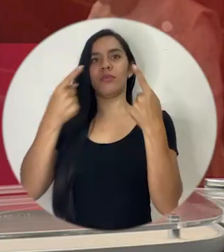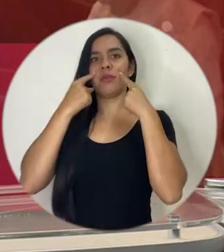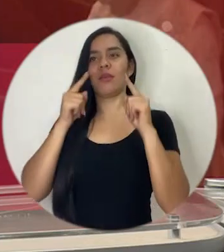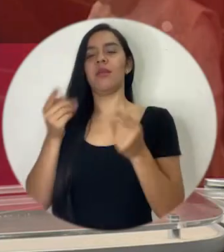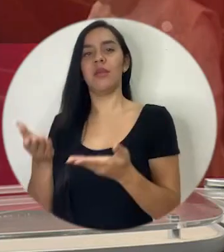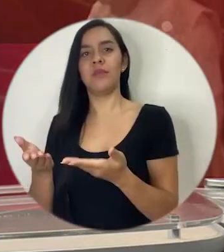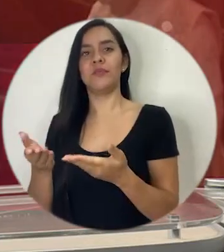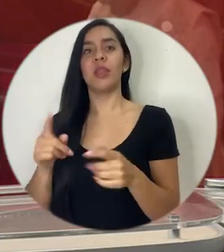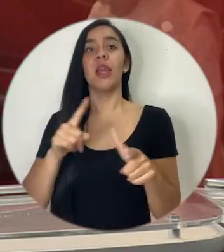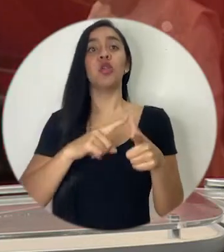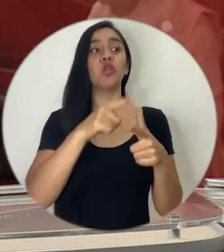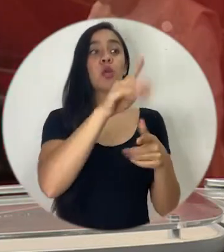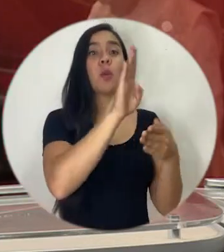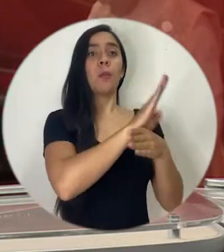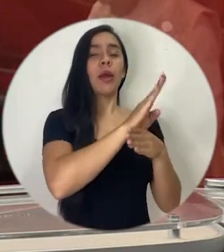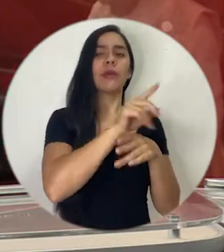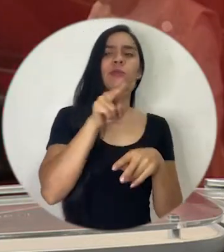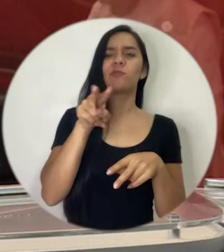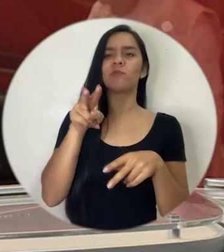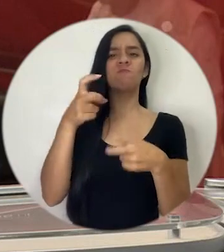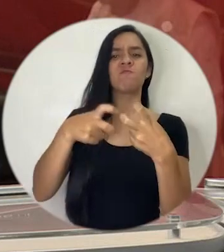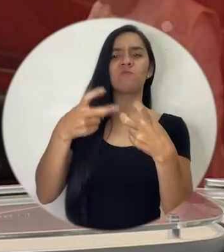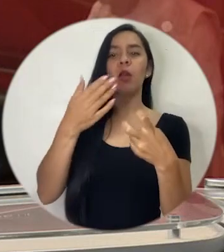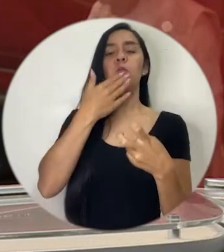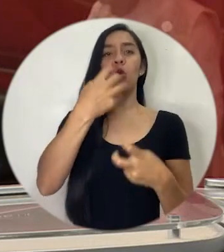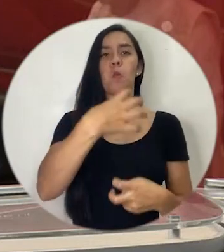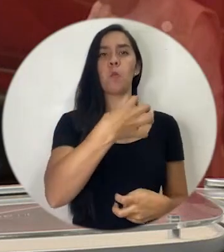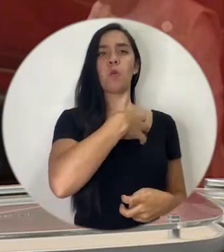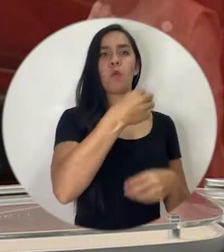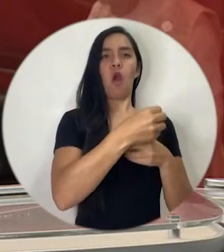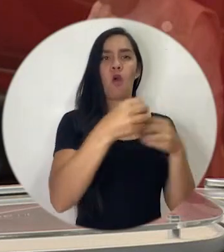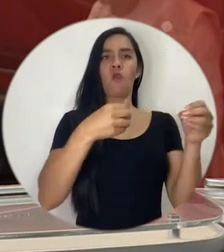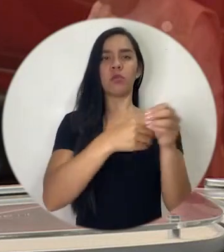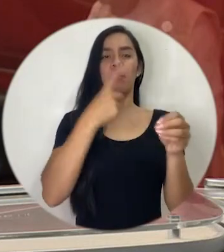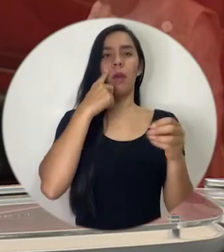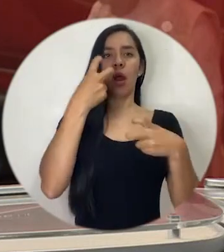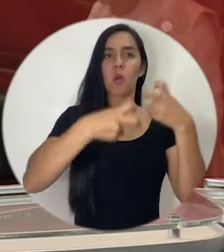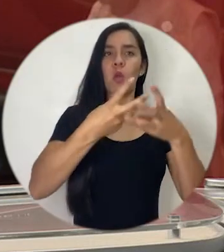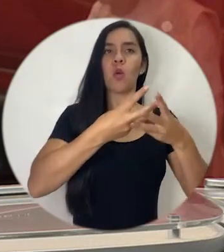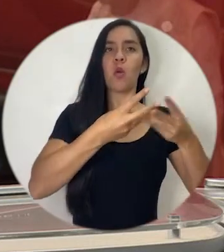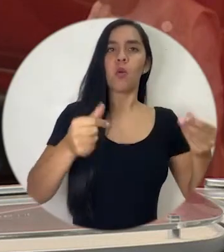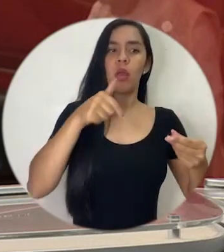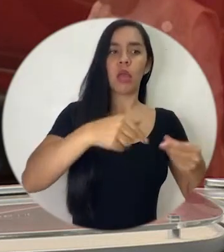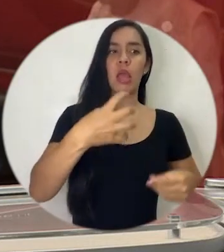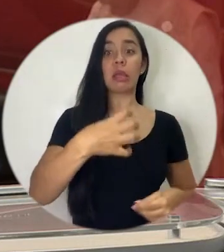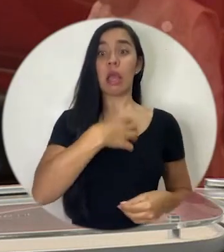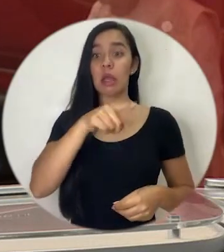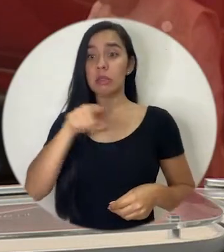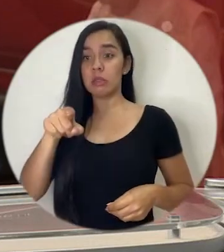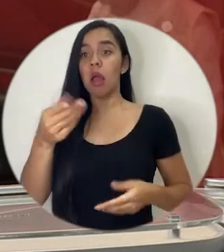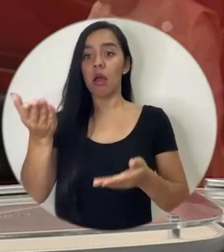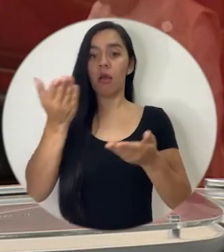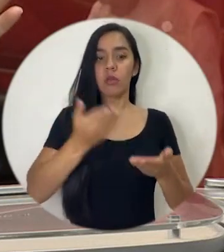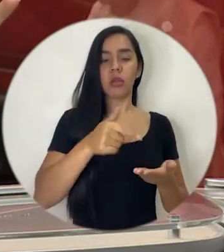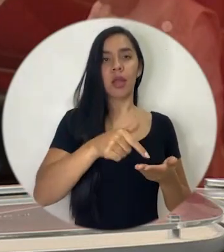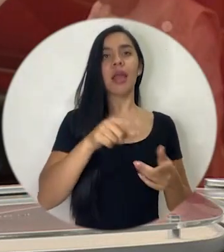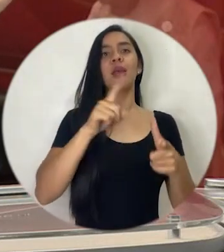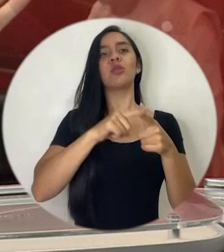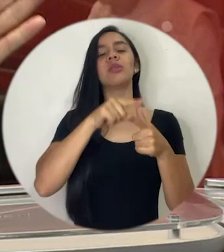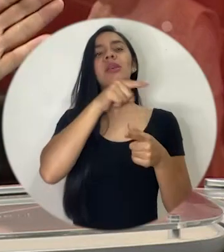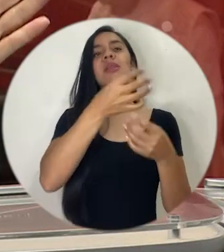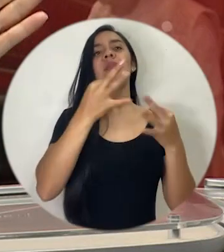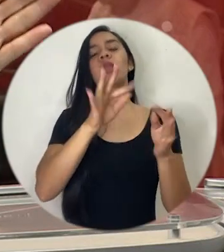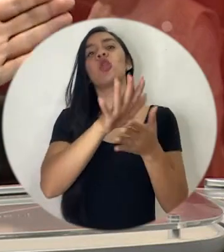los otros bancos ven que ellos pueden tener sus propias oficinas de resolución de conflictos por aparte y lo hacen no confundir